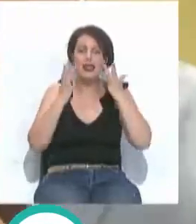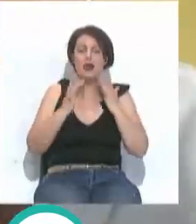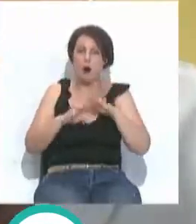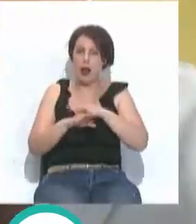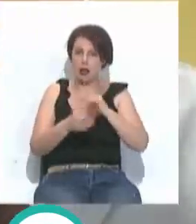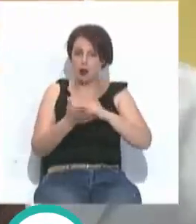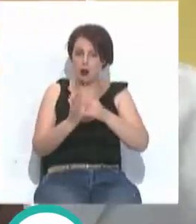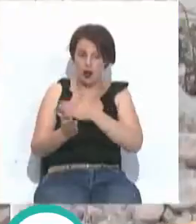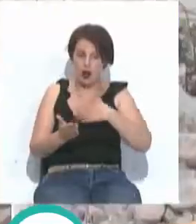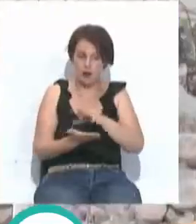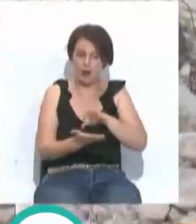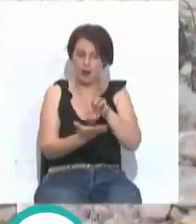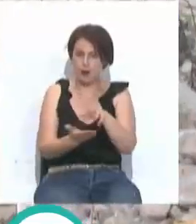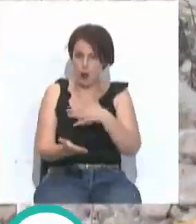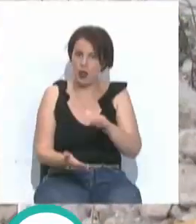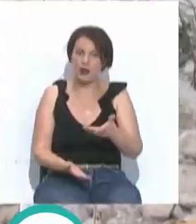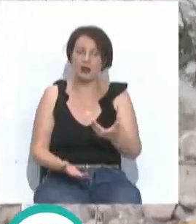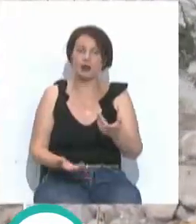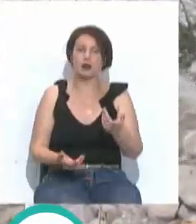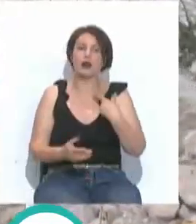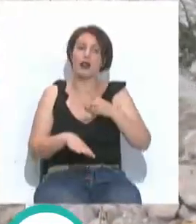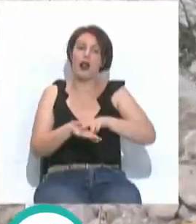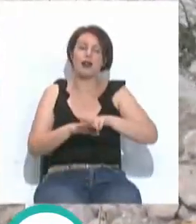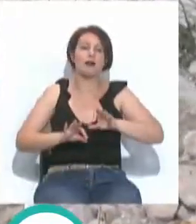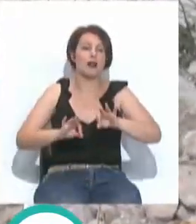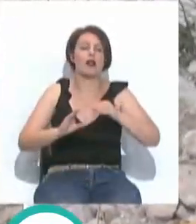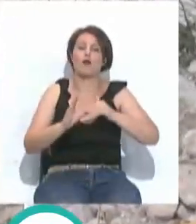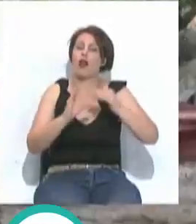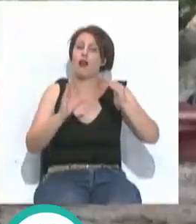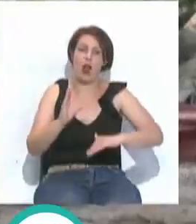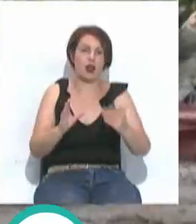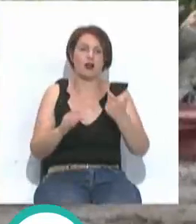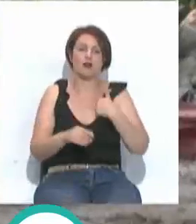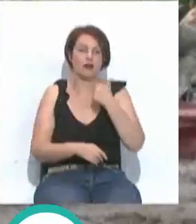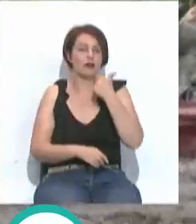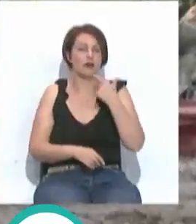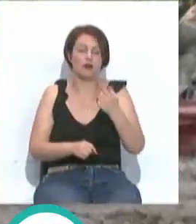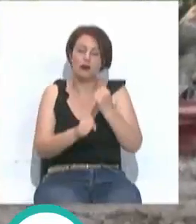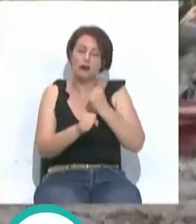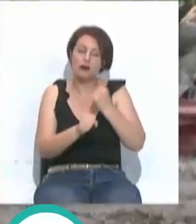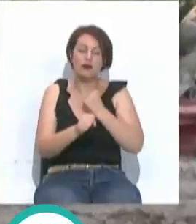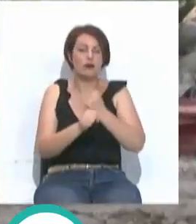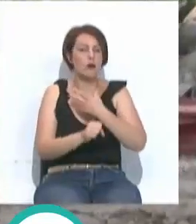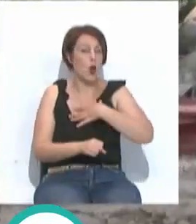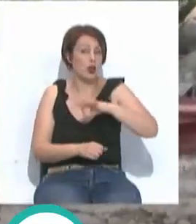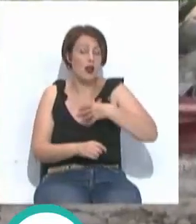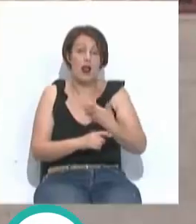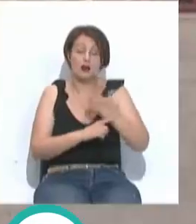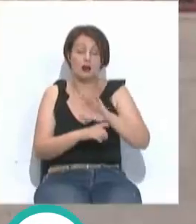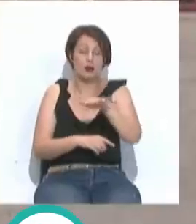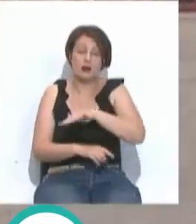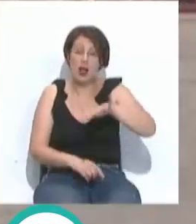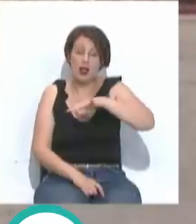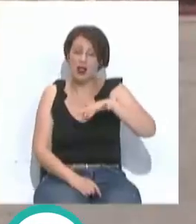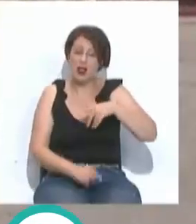desarrollar proyectos que se quieran ubicar. En este sentido, el delegado especial de la Zona Franca ha señalado que trabajan con la posibilidad de ofertar los